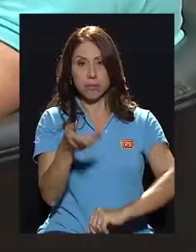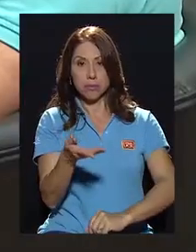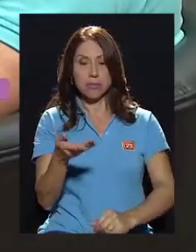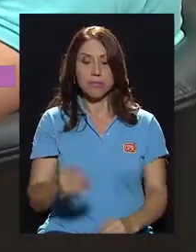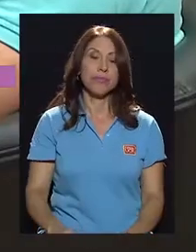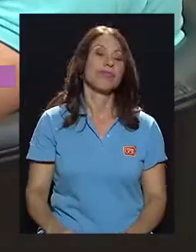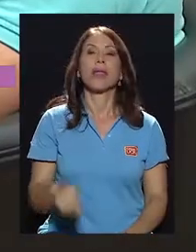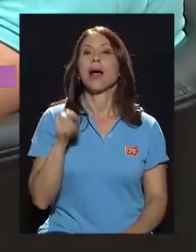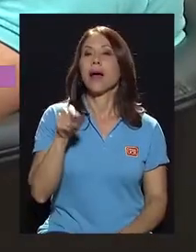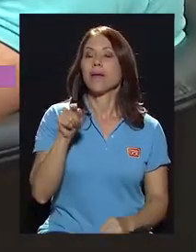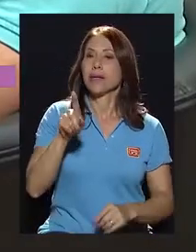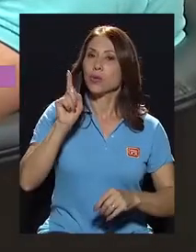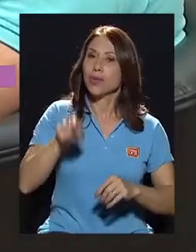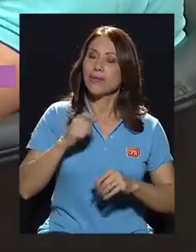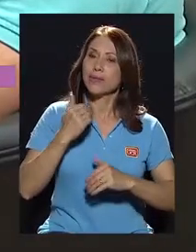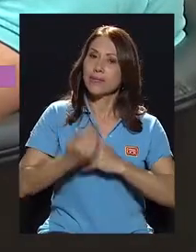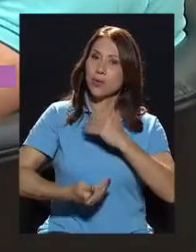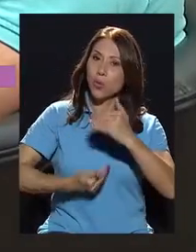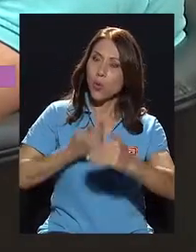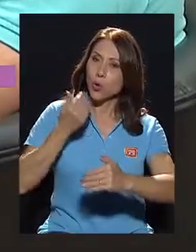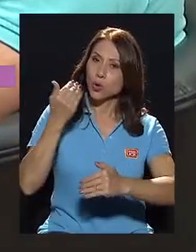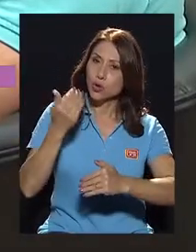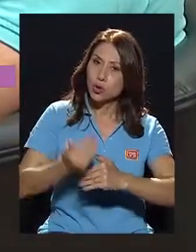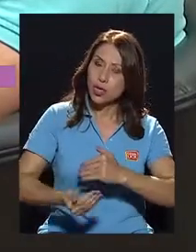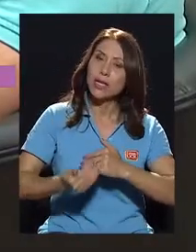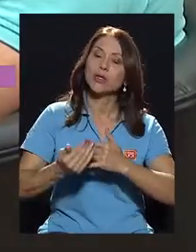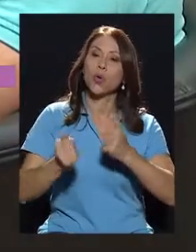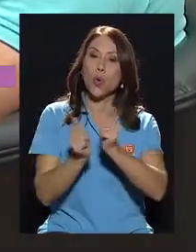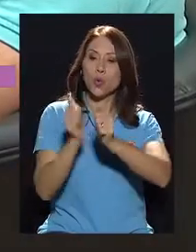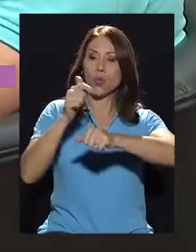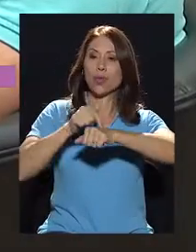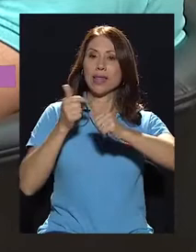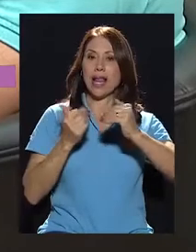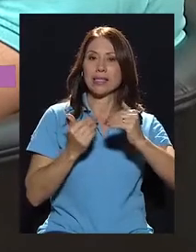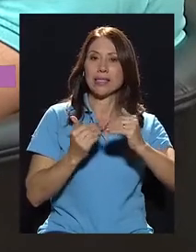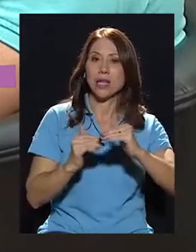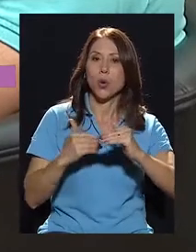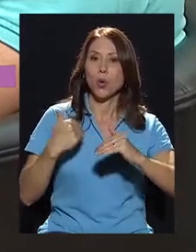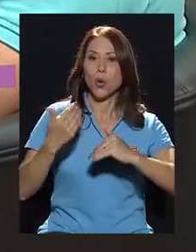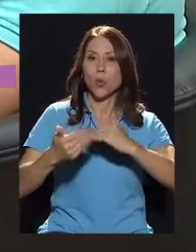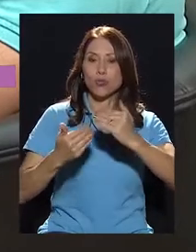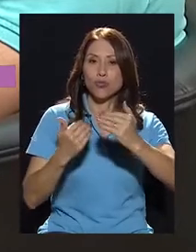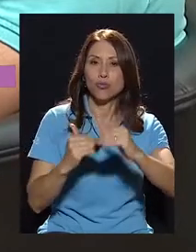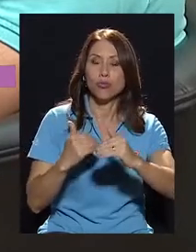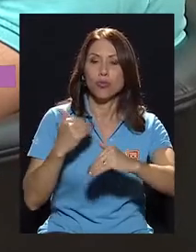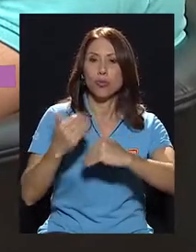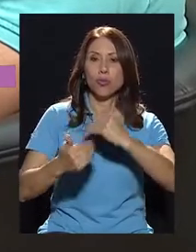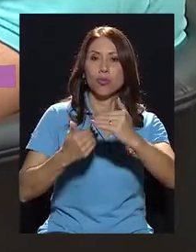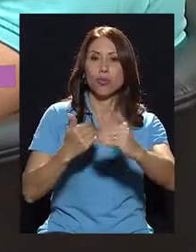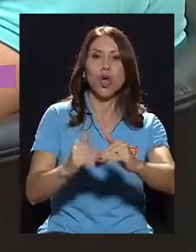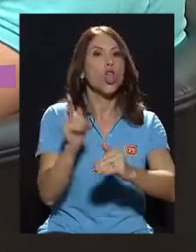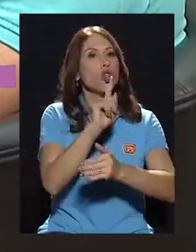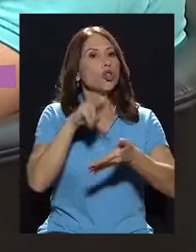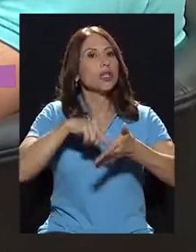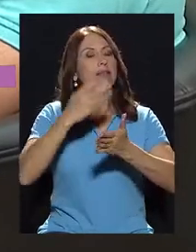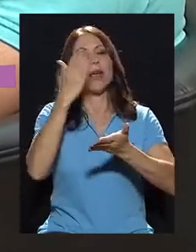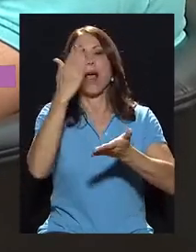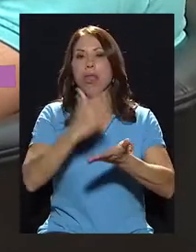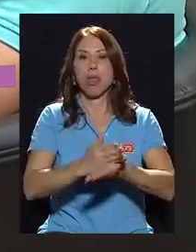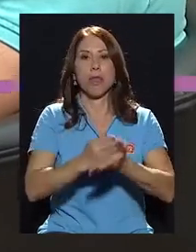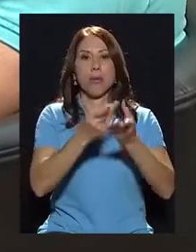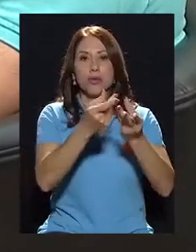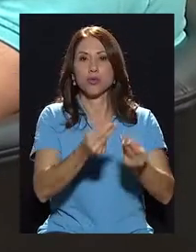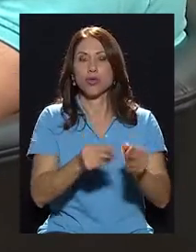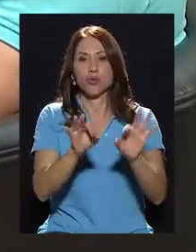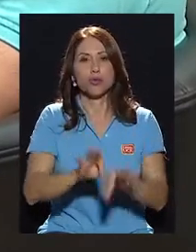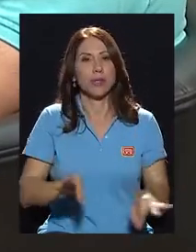A ver, eso tiene que ser un proceso transitorio. O sea, no es quitarle presupuesto a los hospitales. Es que,